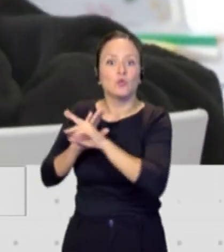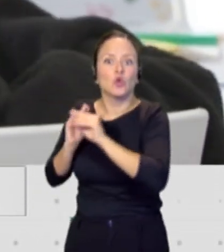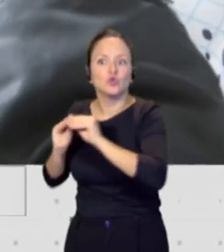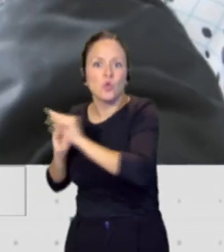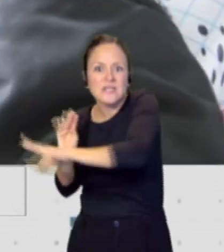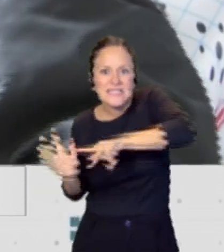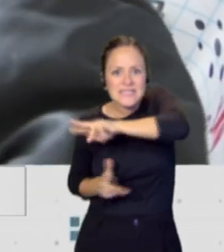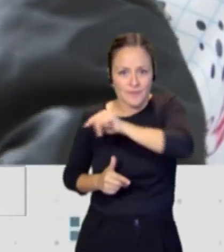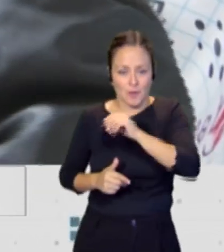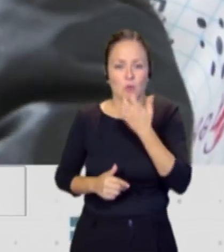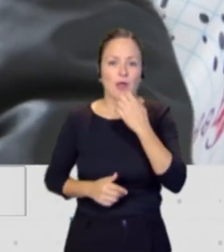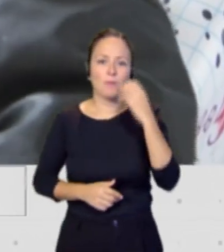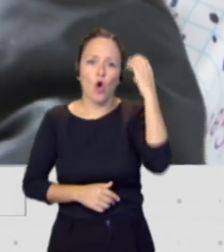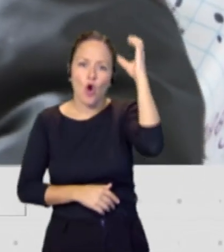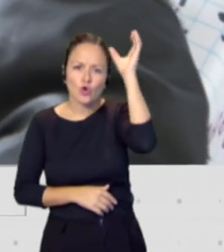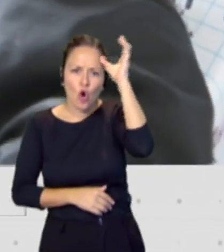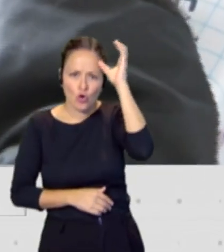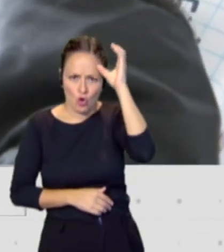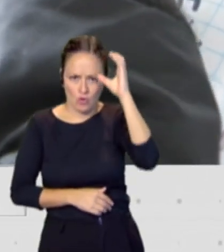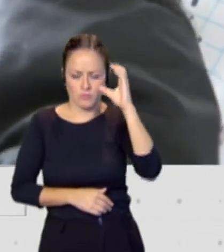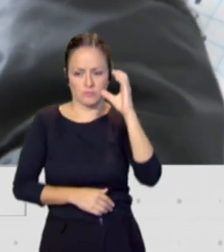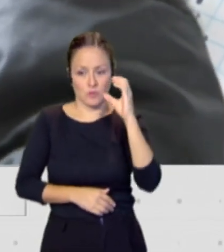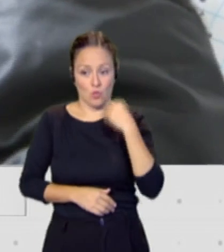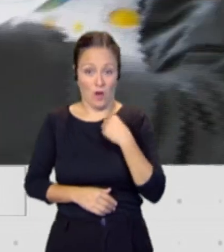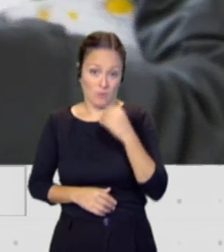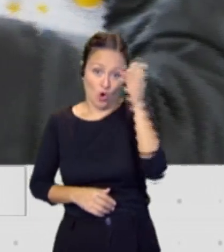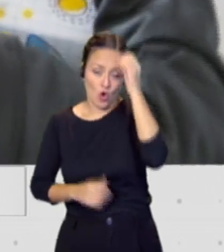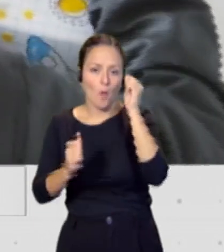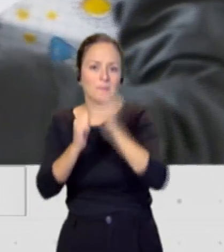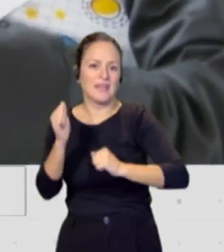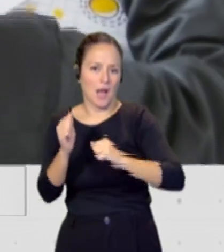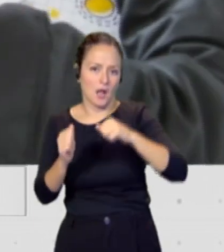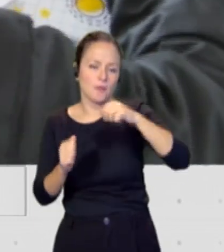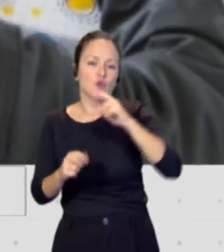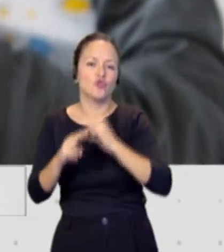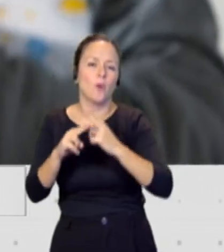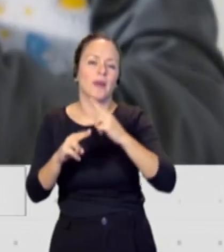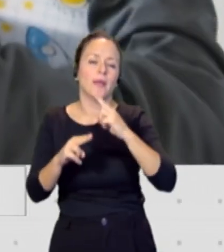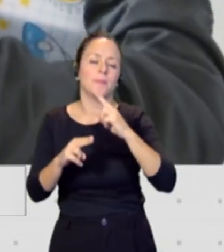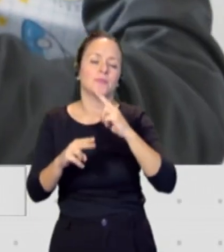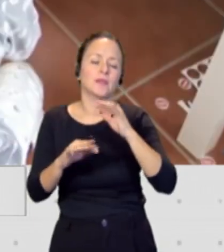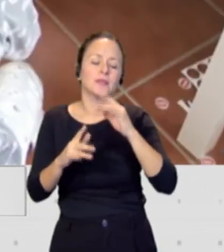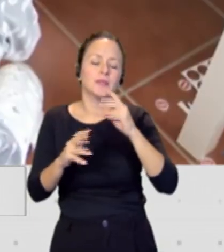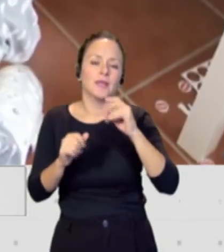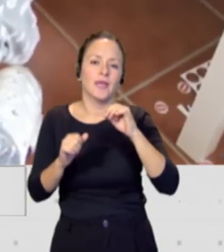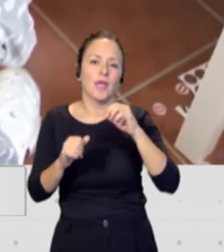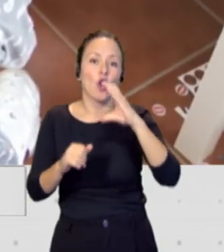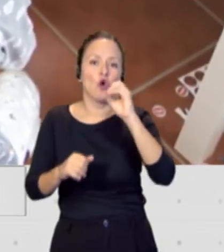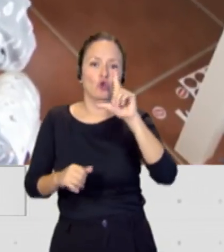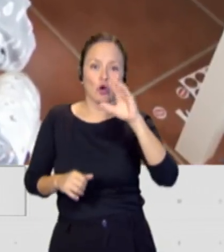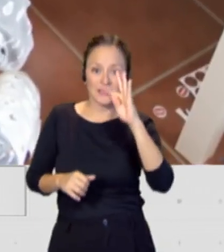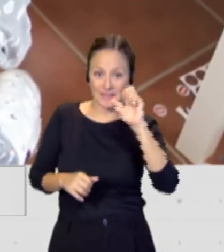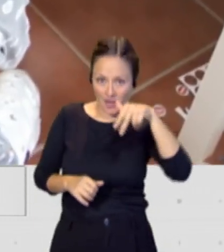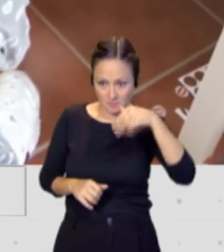estamos viendo el genocidio en Congo por el coltán, que es un recurso mineral para nuestros móviles, para nuestros ordenadores, y esos